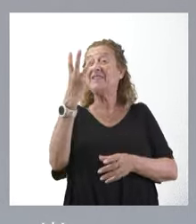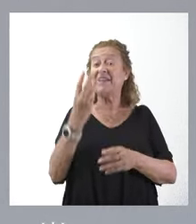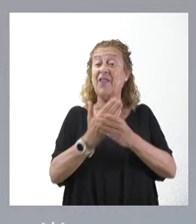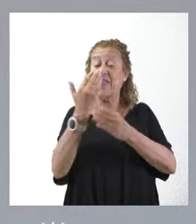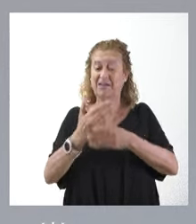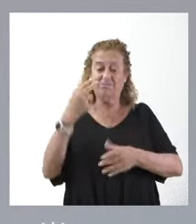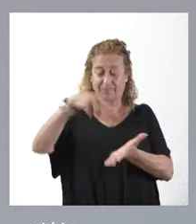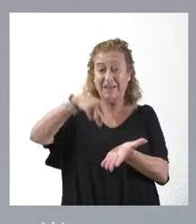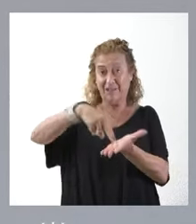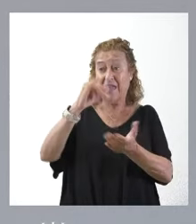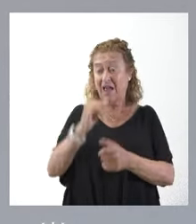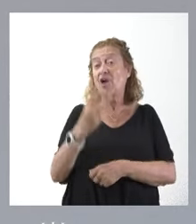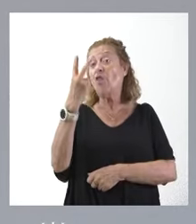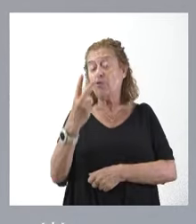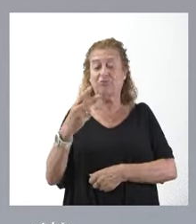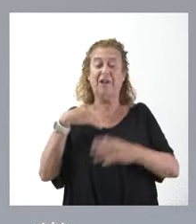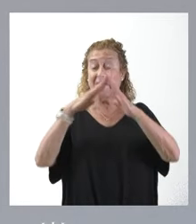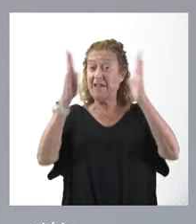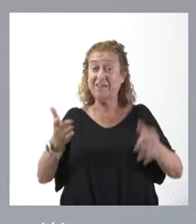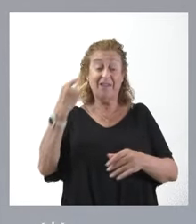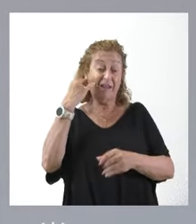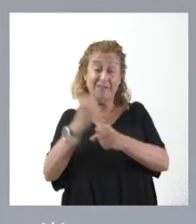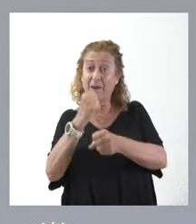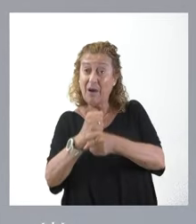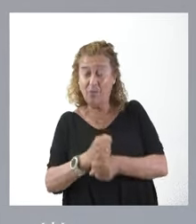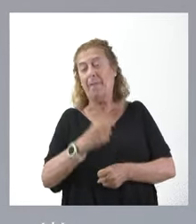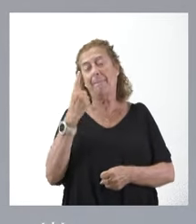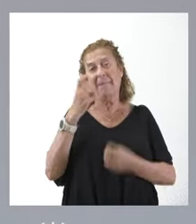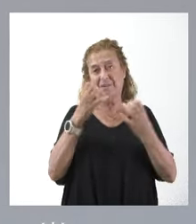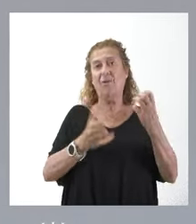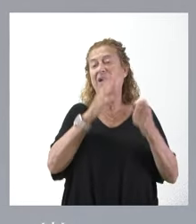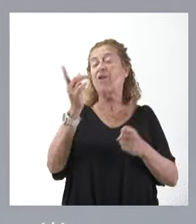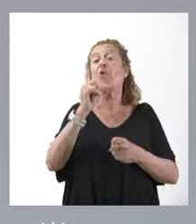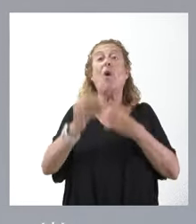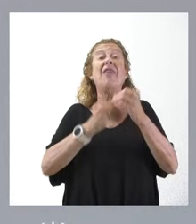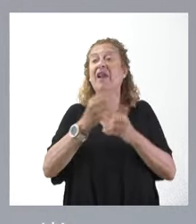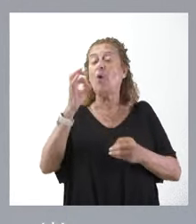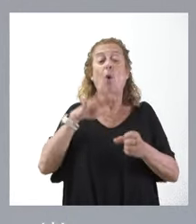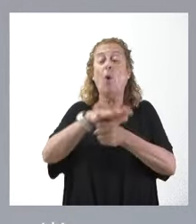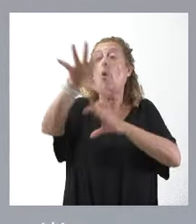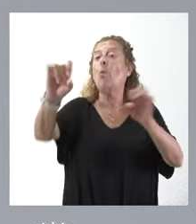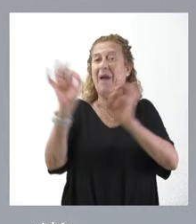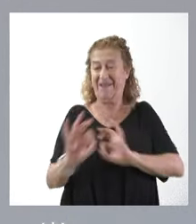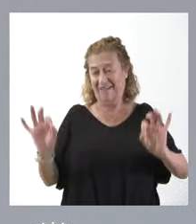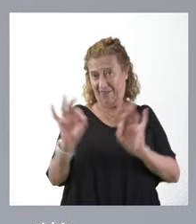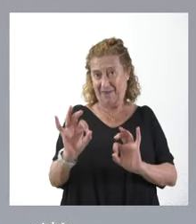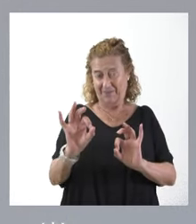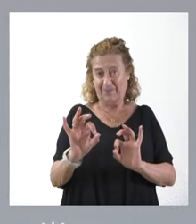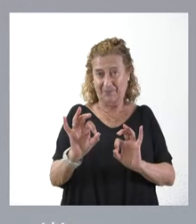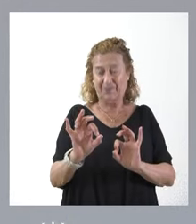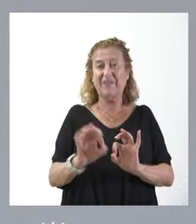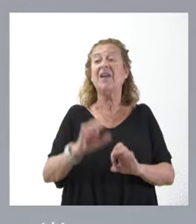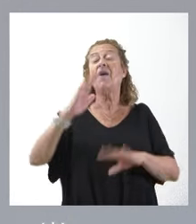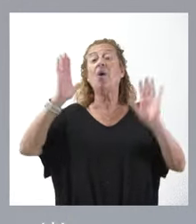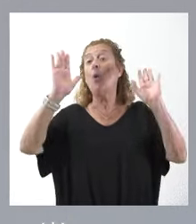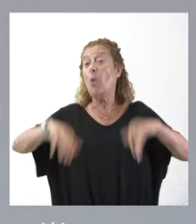efectiva y dos en teletrabajo, es más positivo que no hacer atractivo ese puesto y que no lo ocupe nadie. Y,